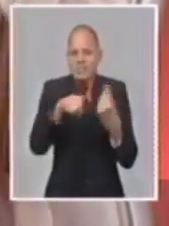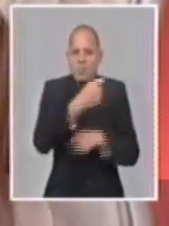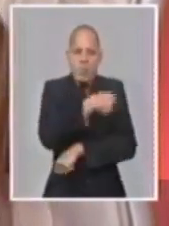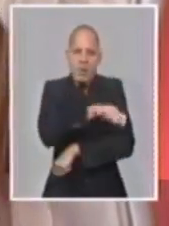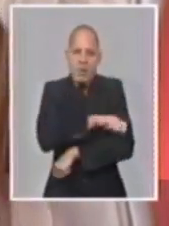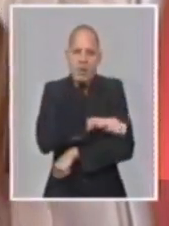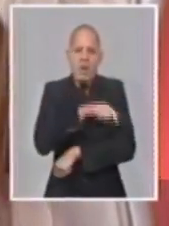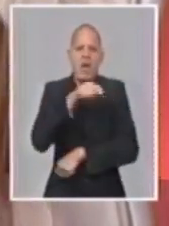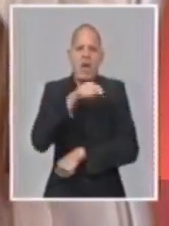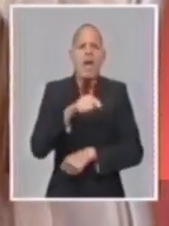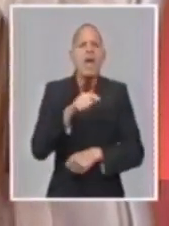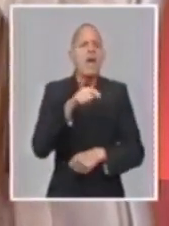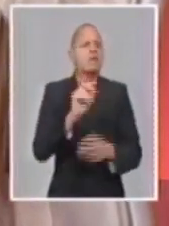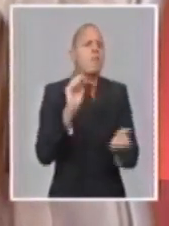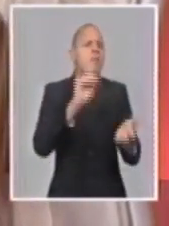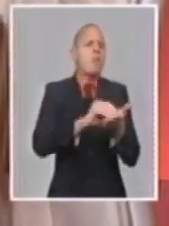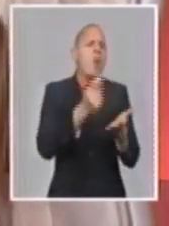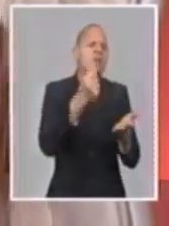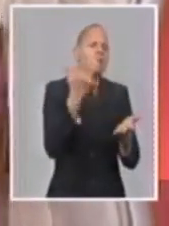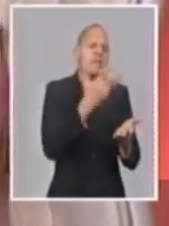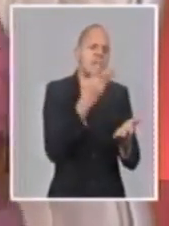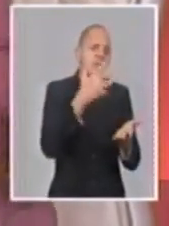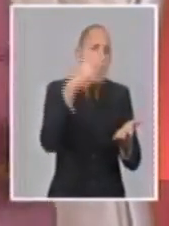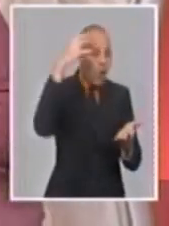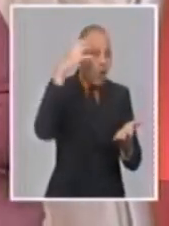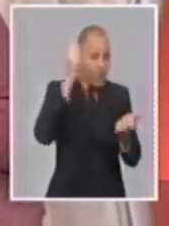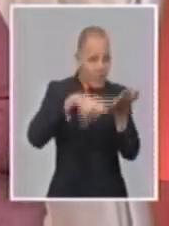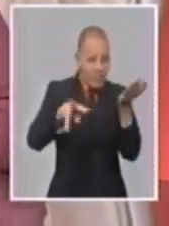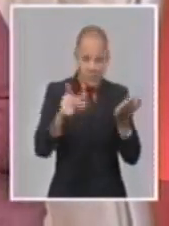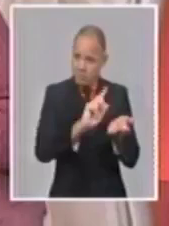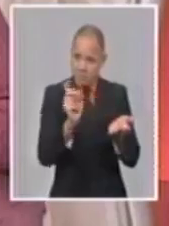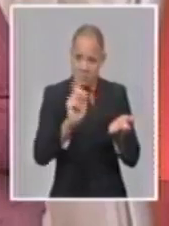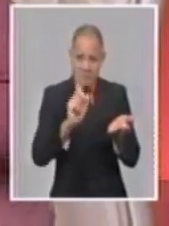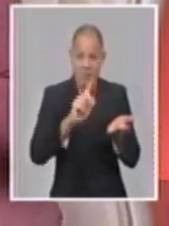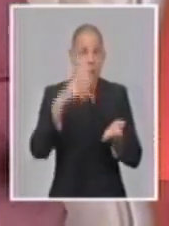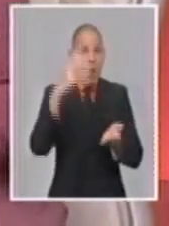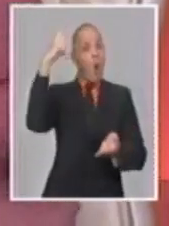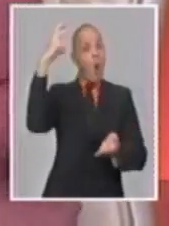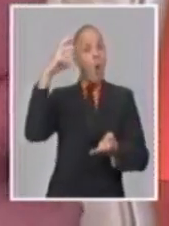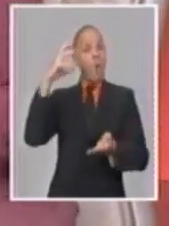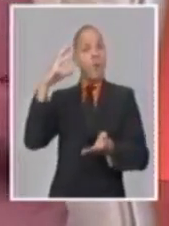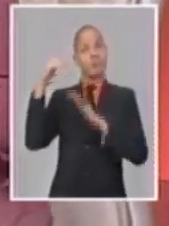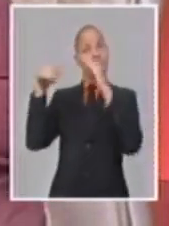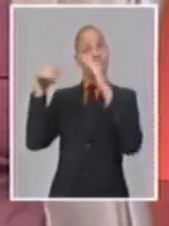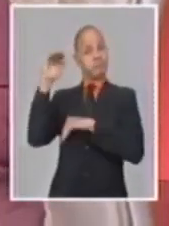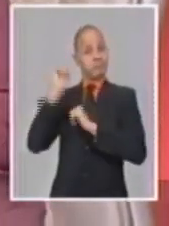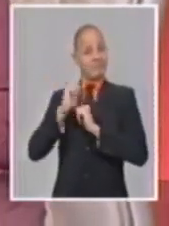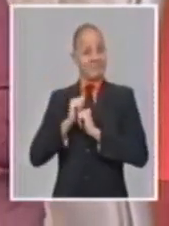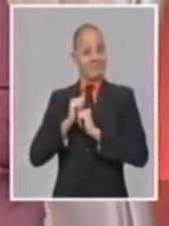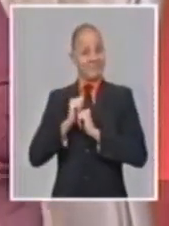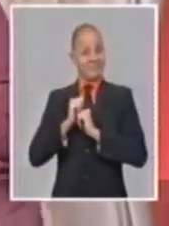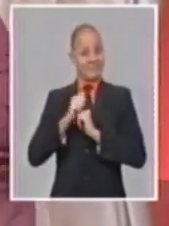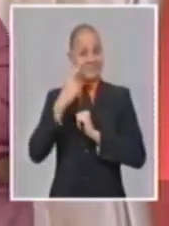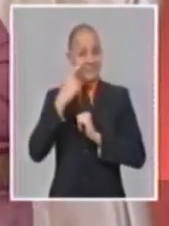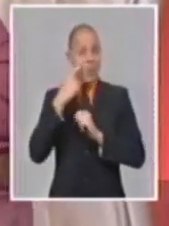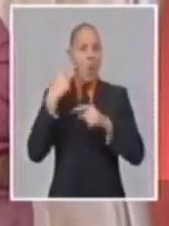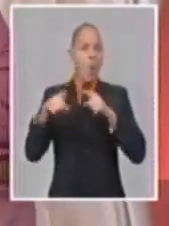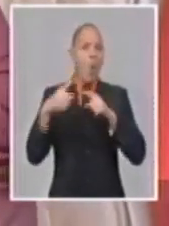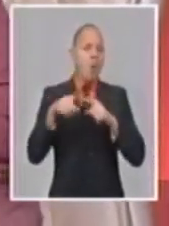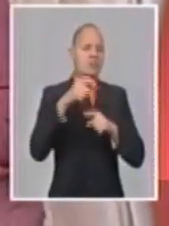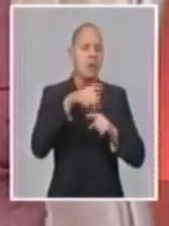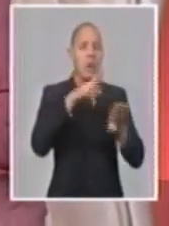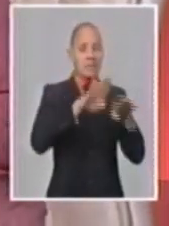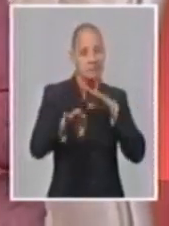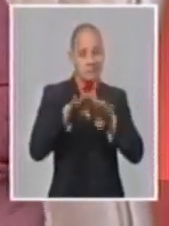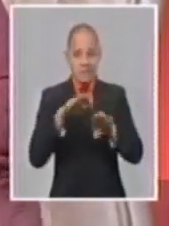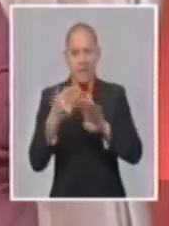que son comercializados por las cadenas de tiendas. Es decir, no solo que no suben los precios de las